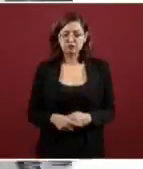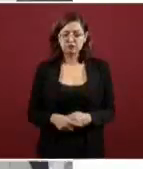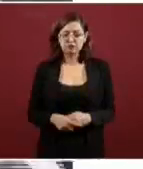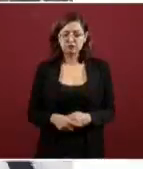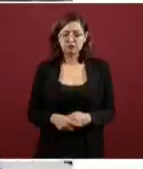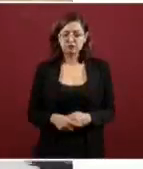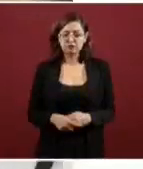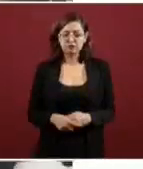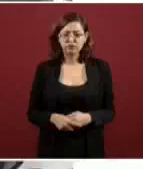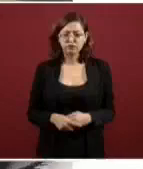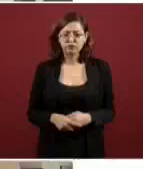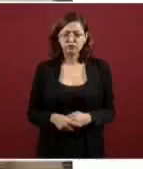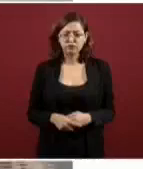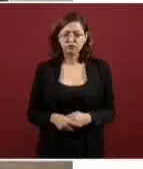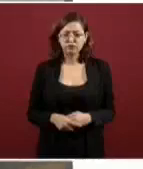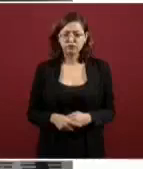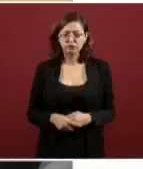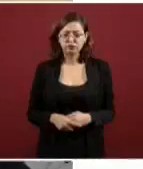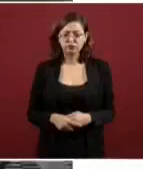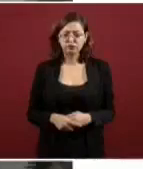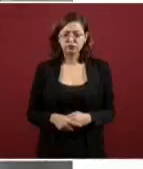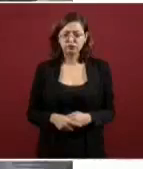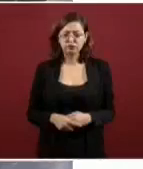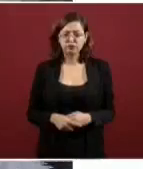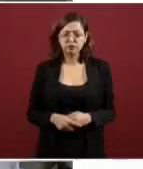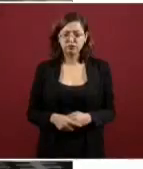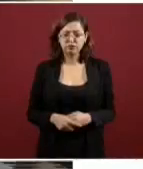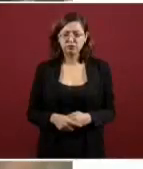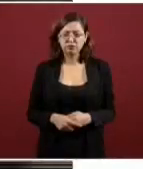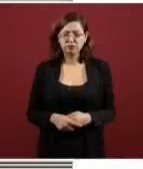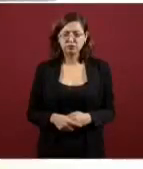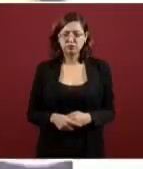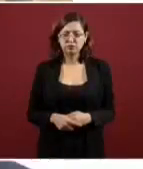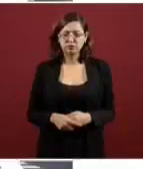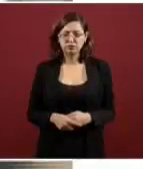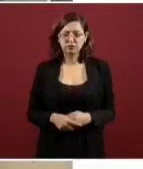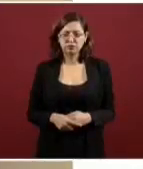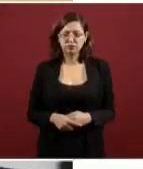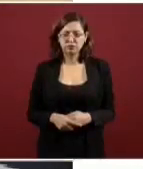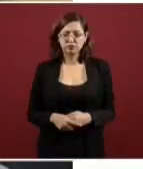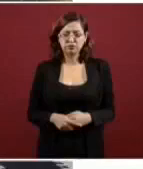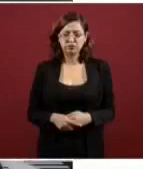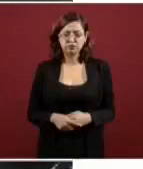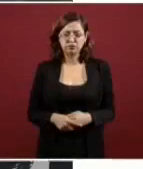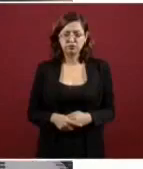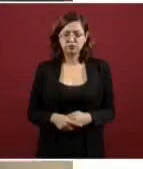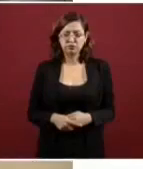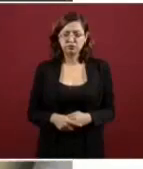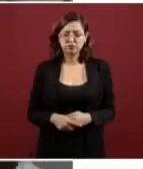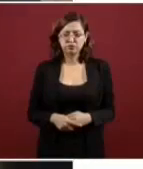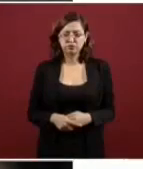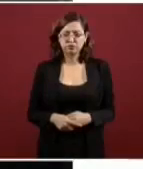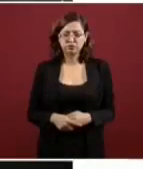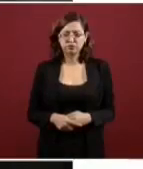atender las causas sociales que inclinan a las personas a la delincuencia. Esto lo reiteró el secretario de Seguridad y Protección ciudadana Alfonso